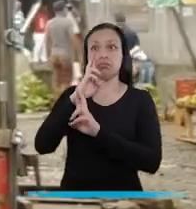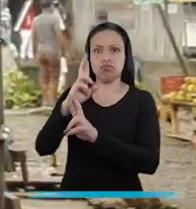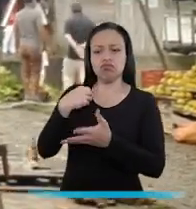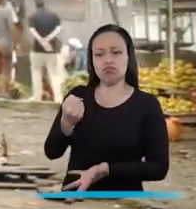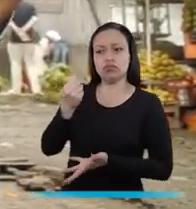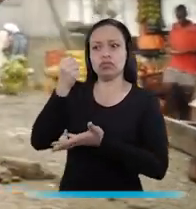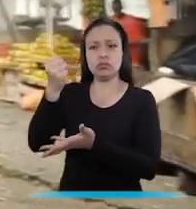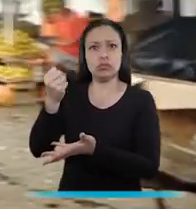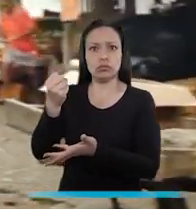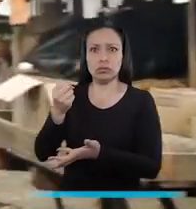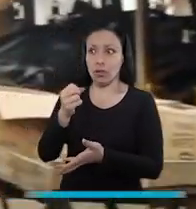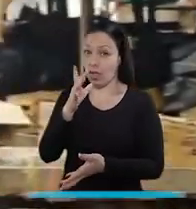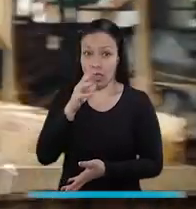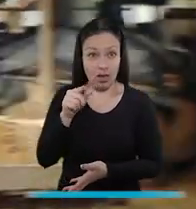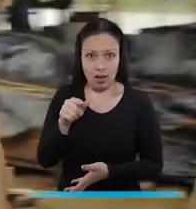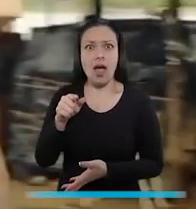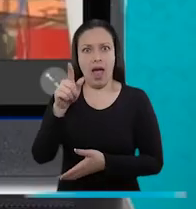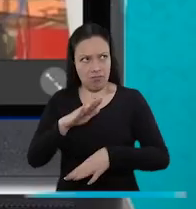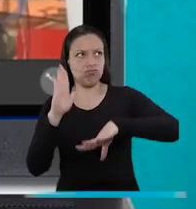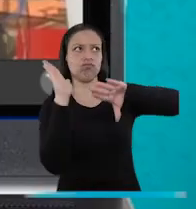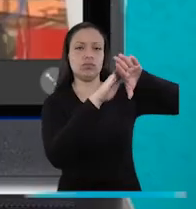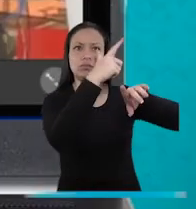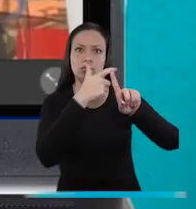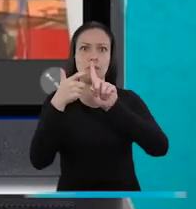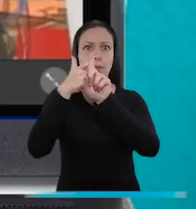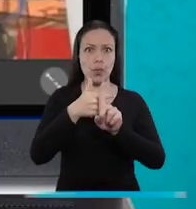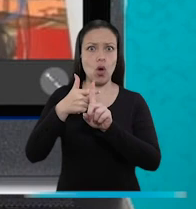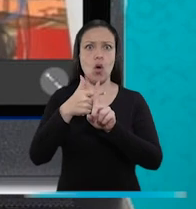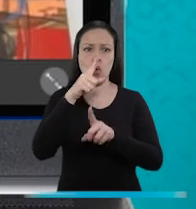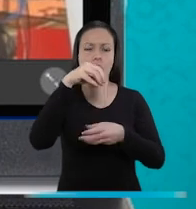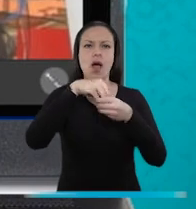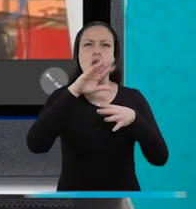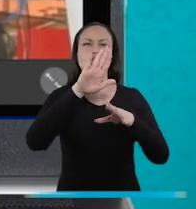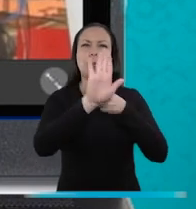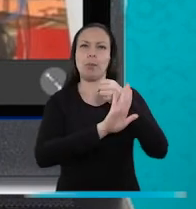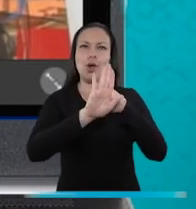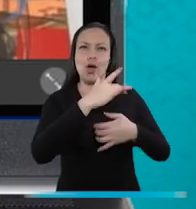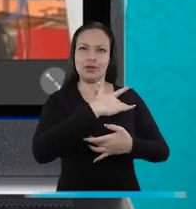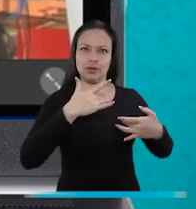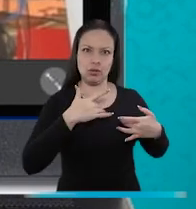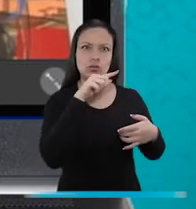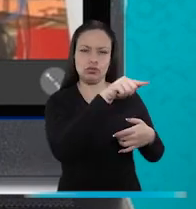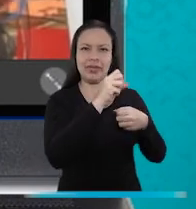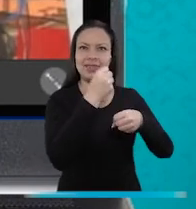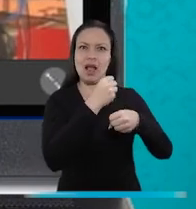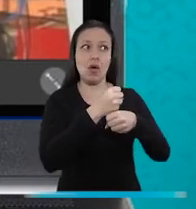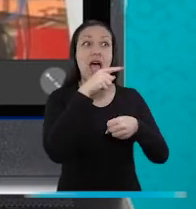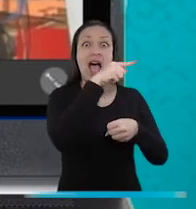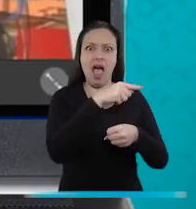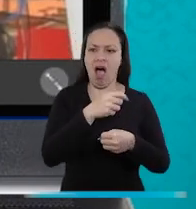reconozcan las prestaciones laborales, acude a la Procuraduría Delegada para la Salud, Protección Social y Trabajo Decente. Ahí estamos para